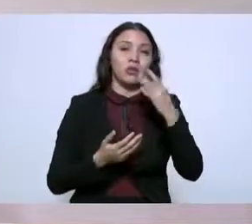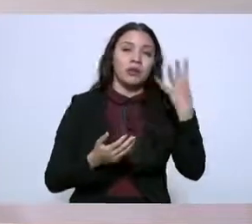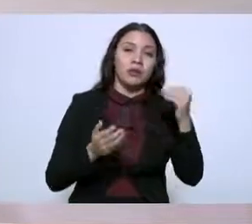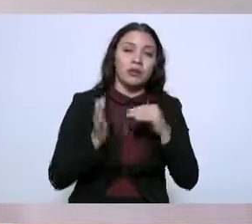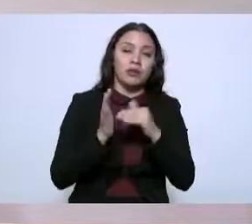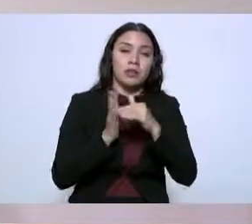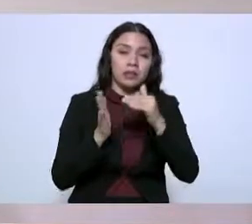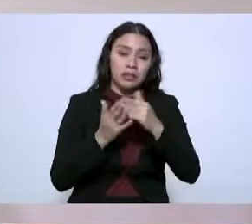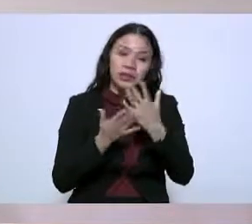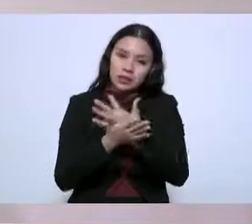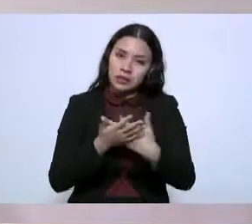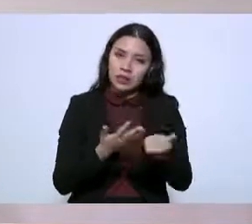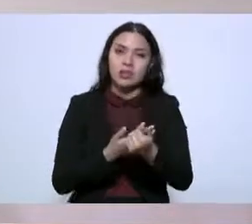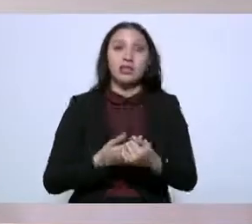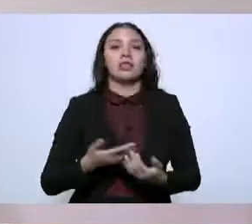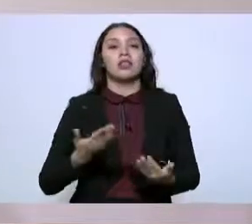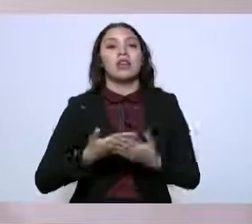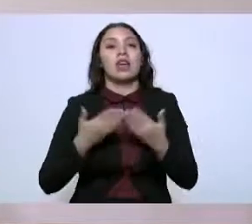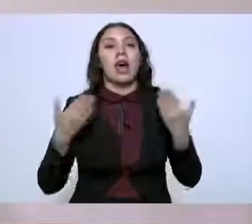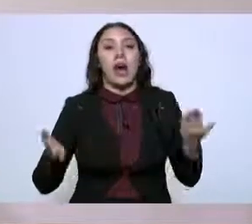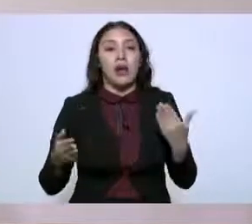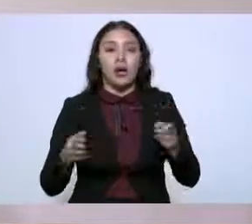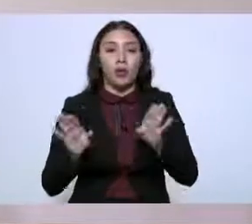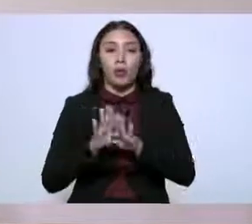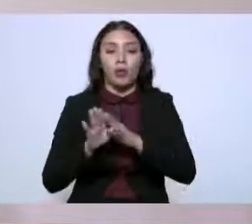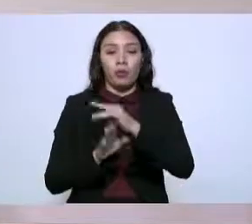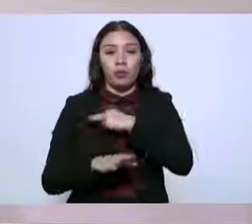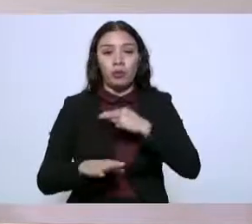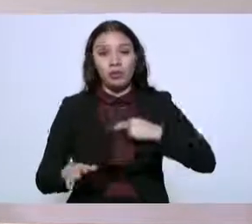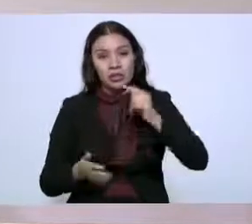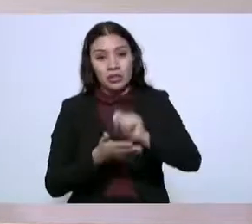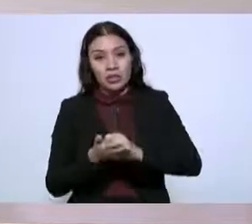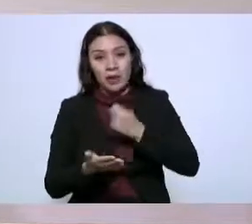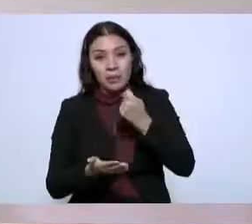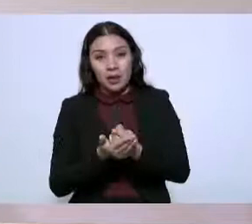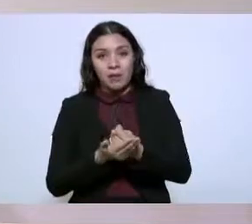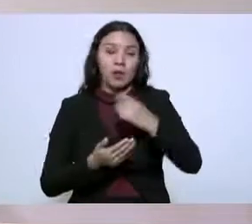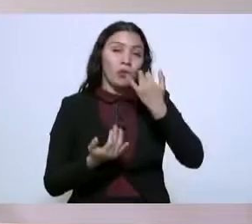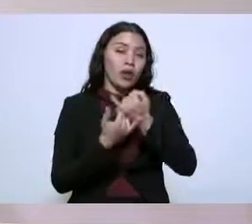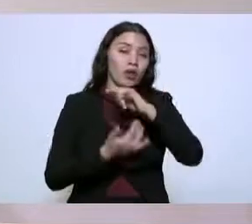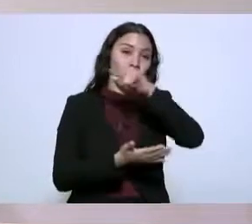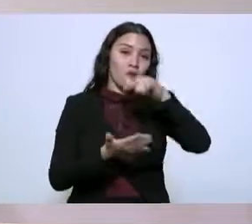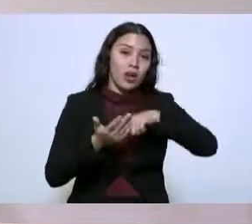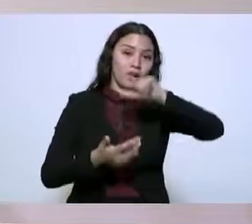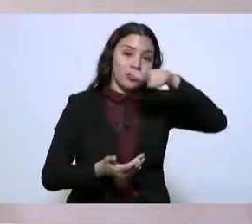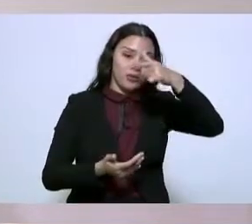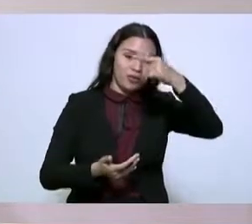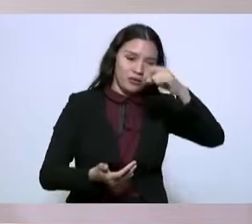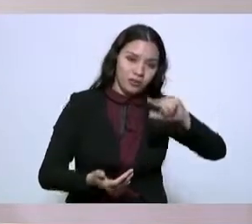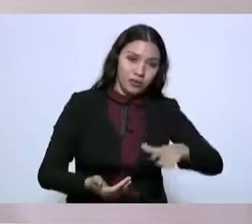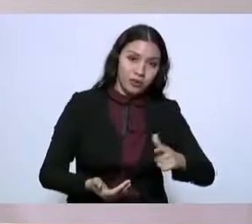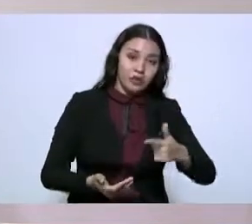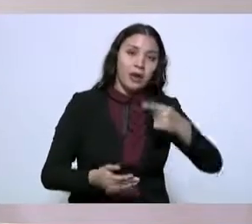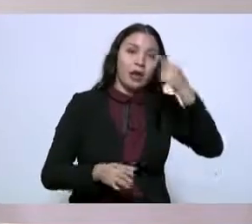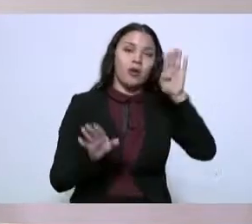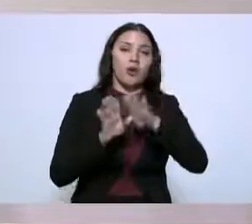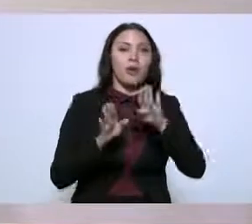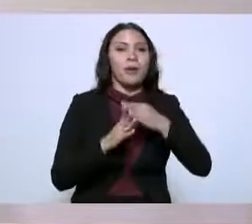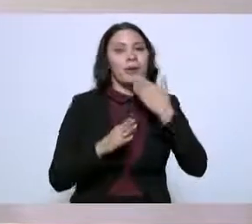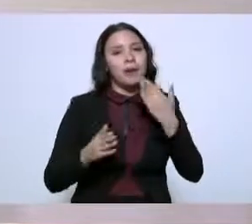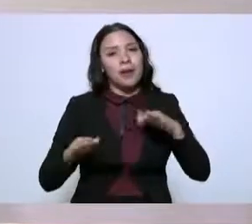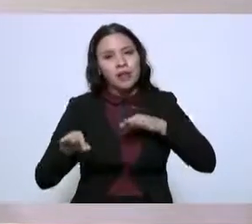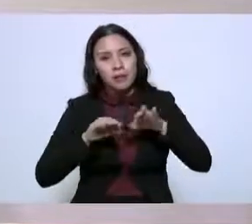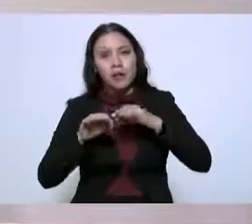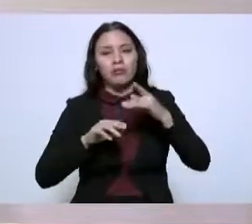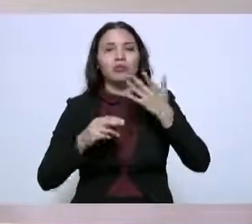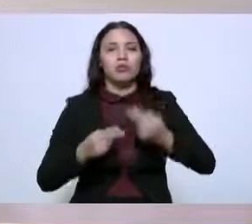pero tanto en estas circunstancias como en este dociavo lugar nacional del valor del producto agrícola y en